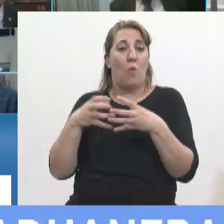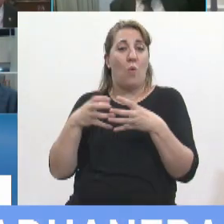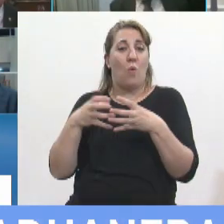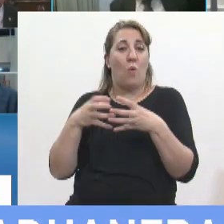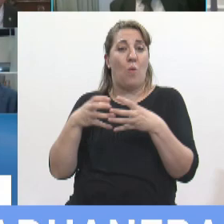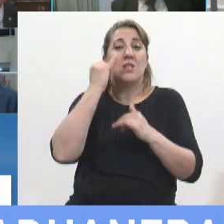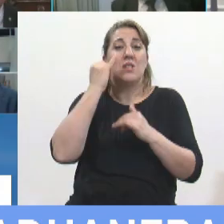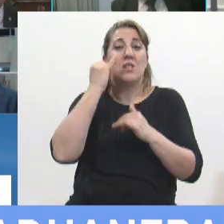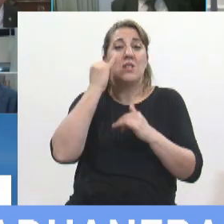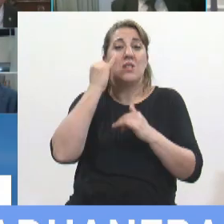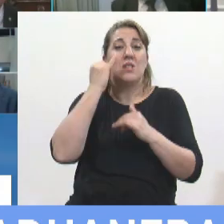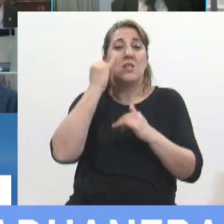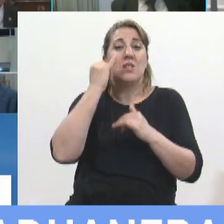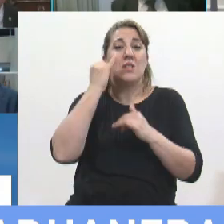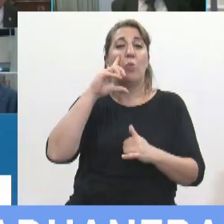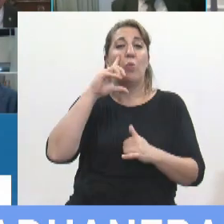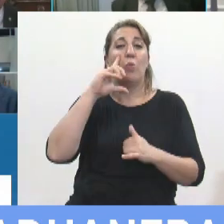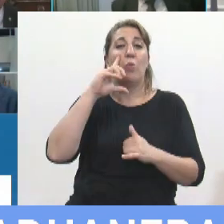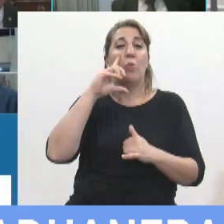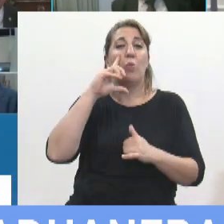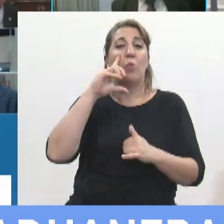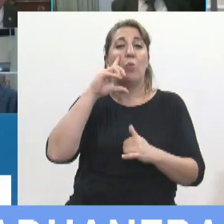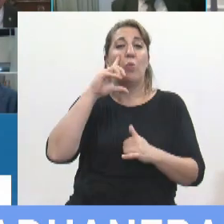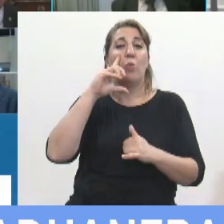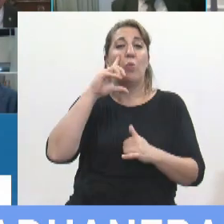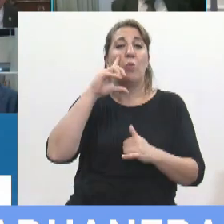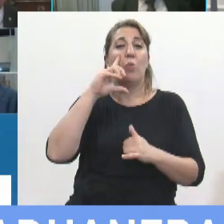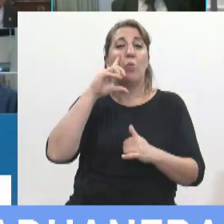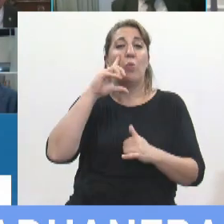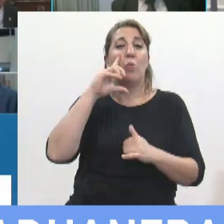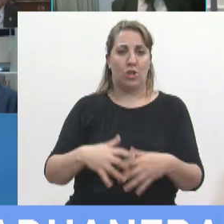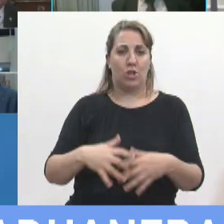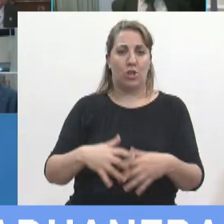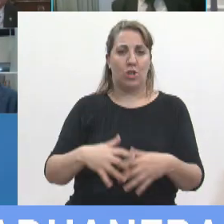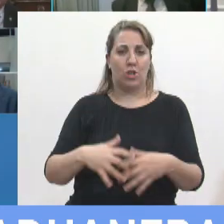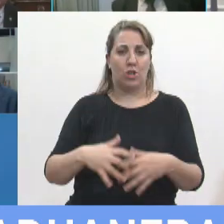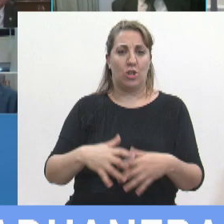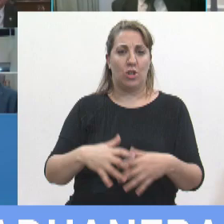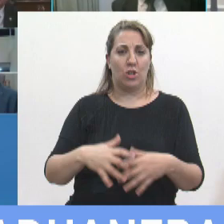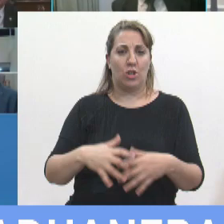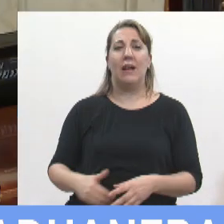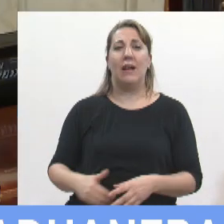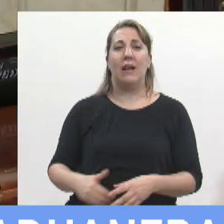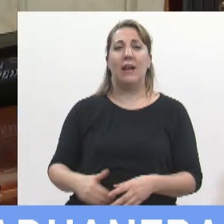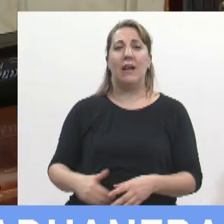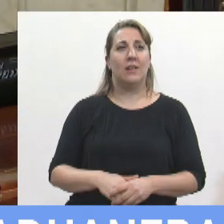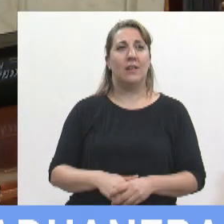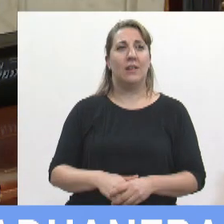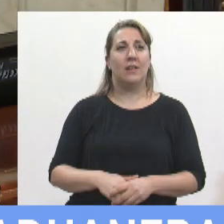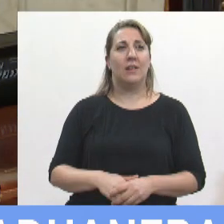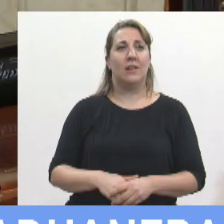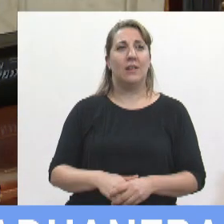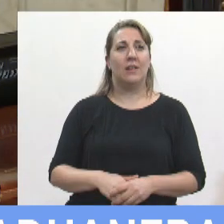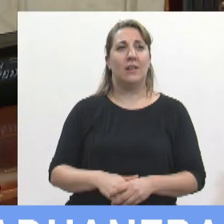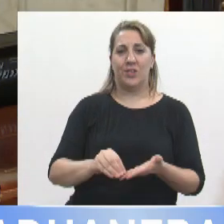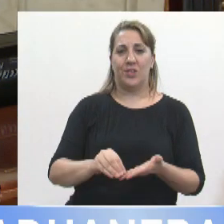y votaré en contra el proyecto del monóvil gracias señor presidente gracias señor senador